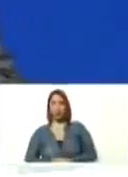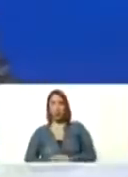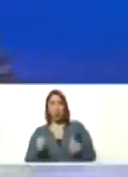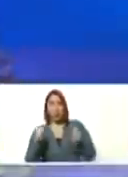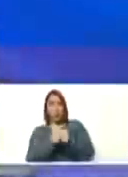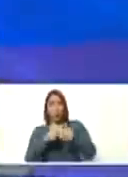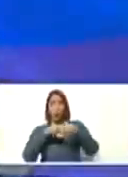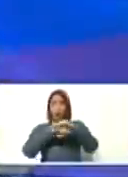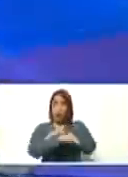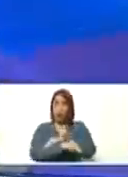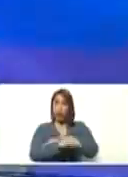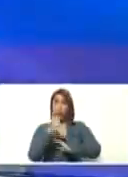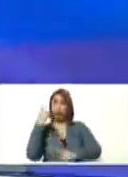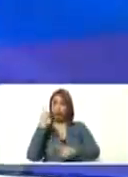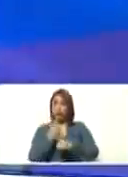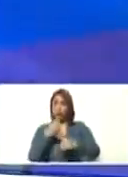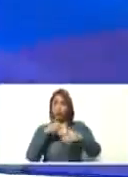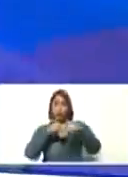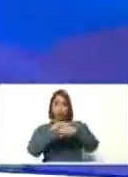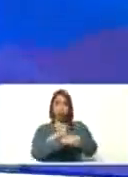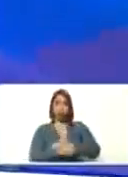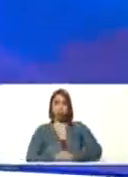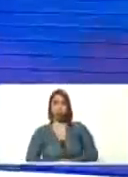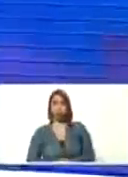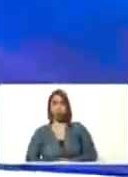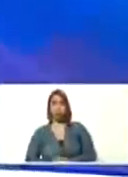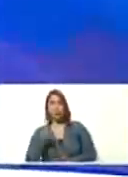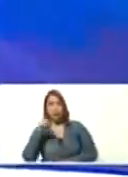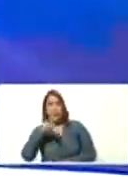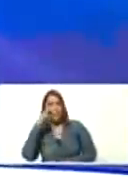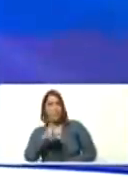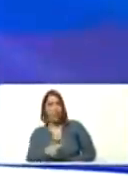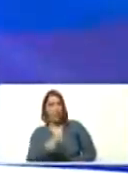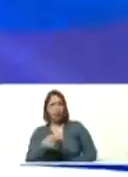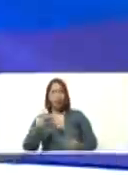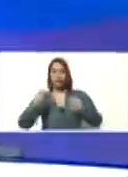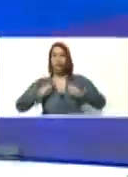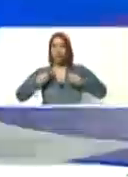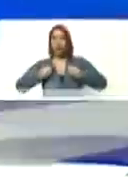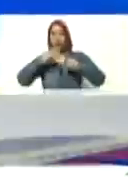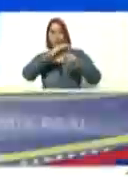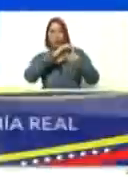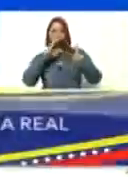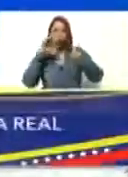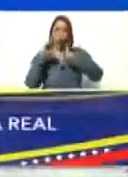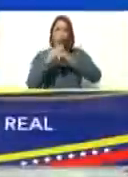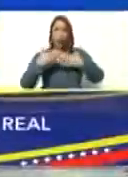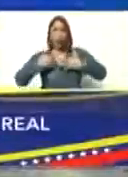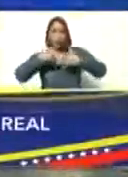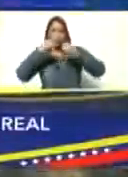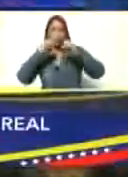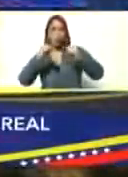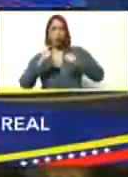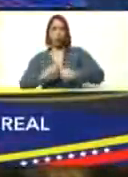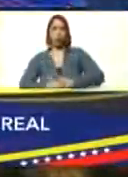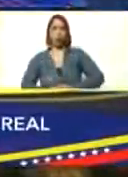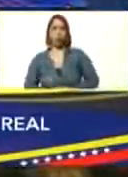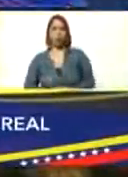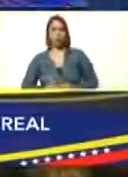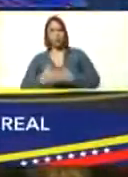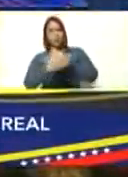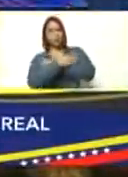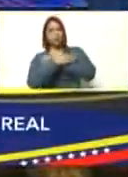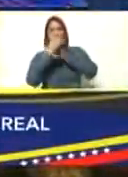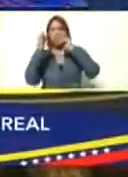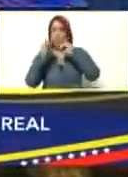Metro y desde el Metro, impacta la vida cultural, la seguridad, la felicidad